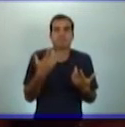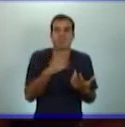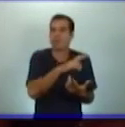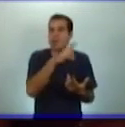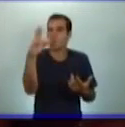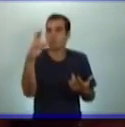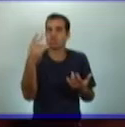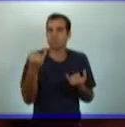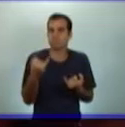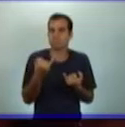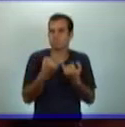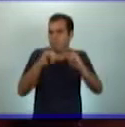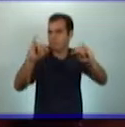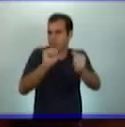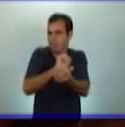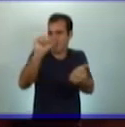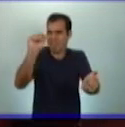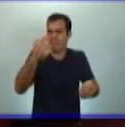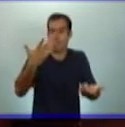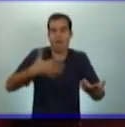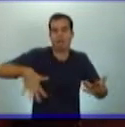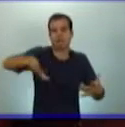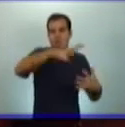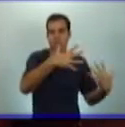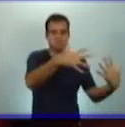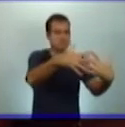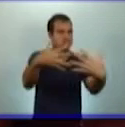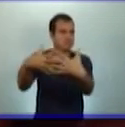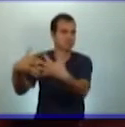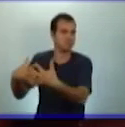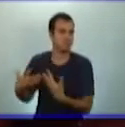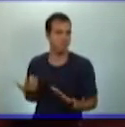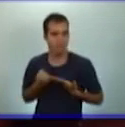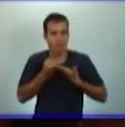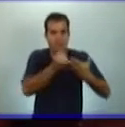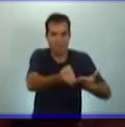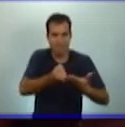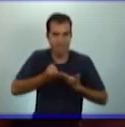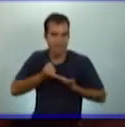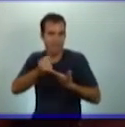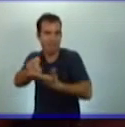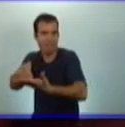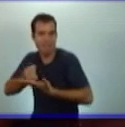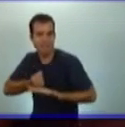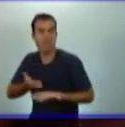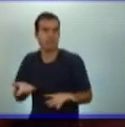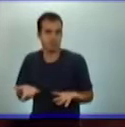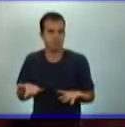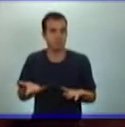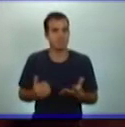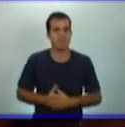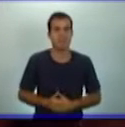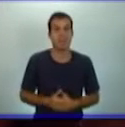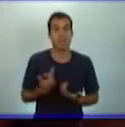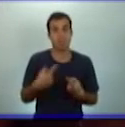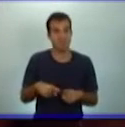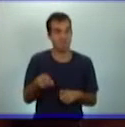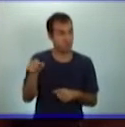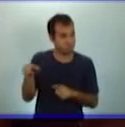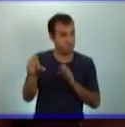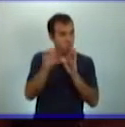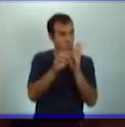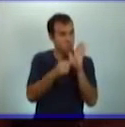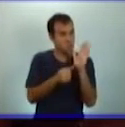y para el bien de todos. Claro, esta constitución estaba muy lejos de permitir